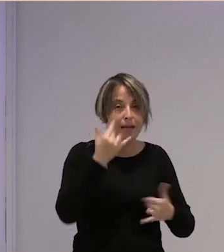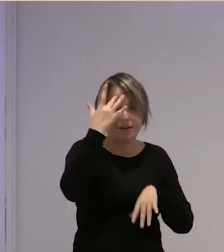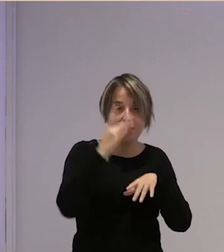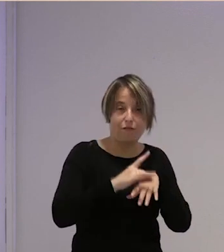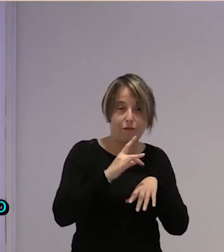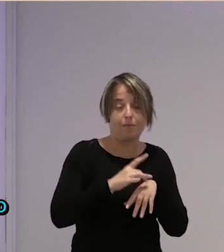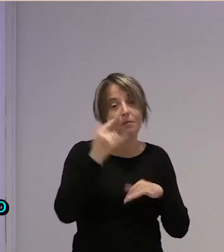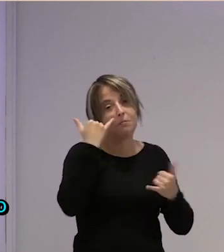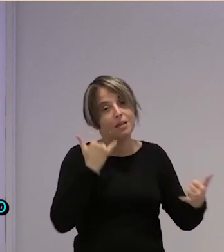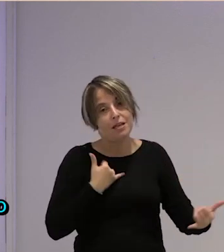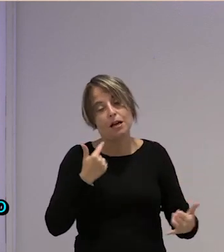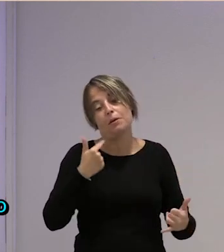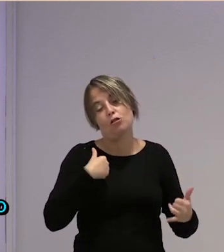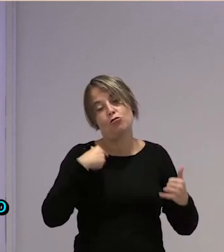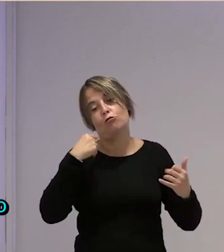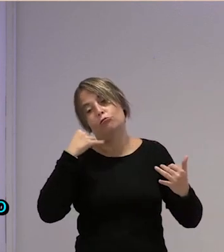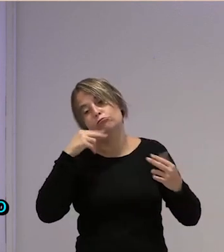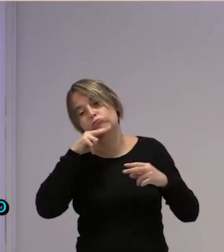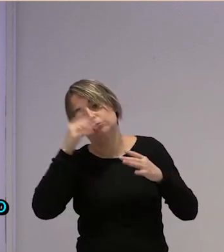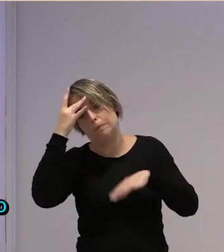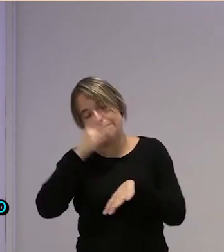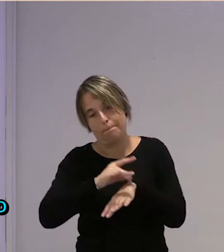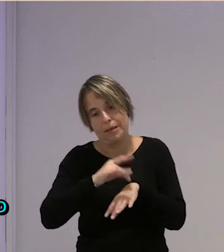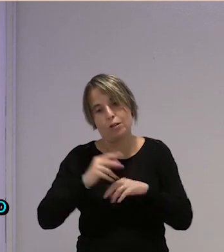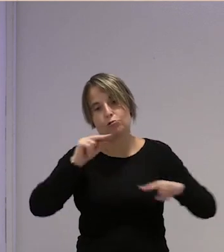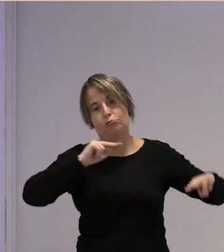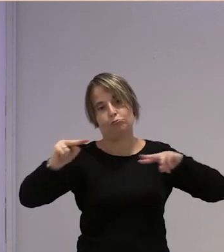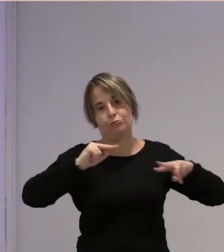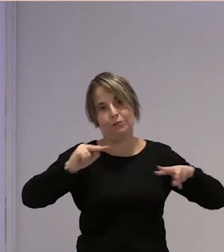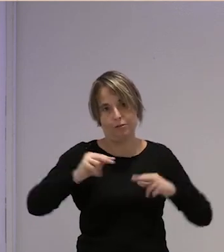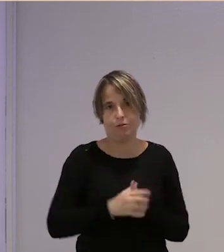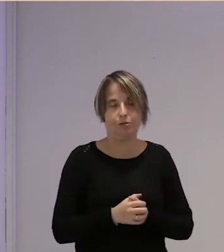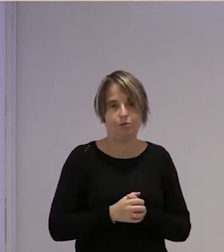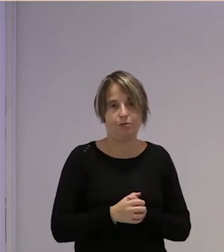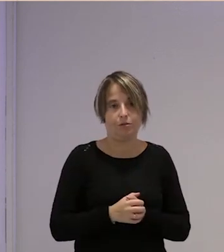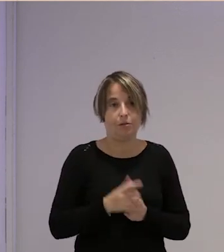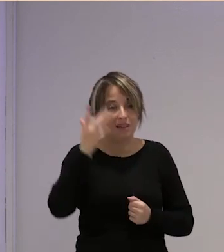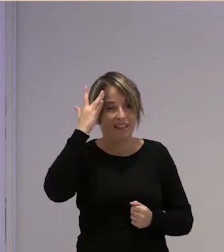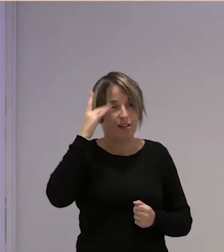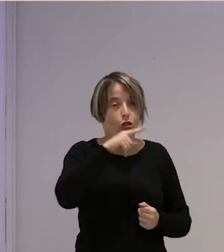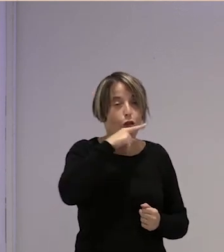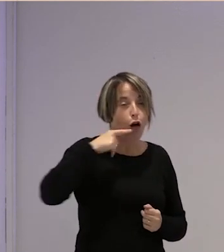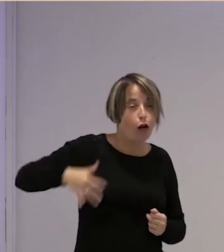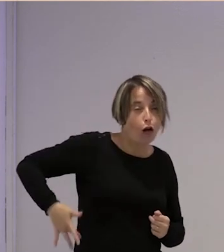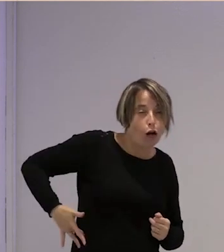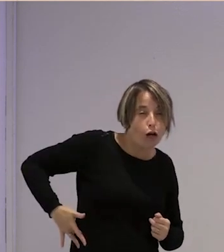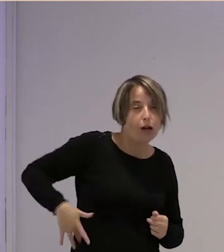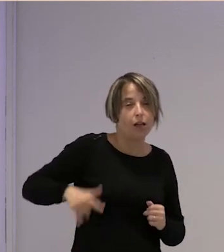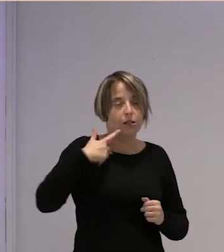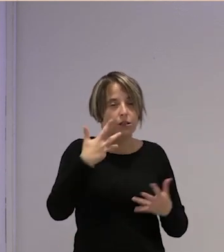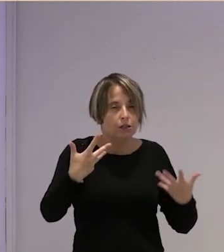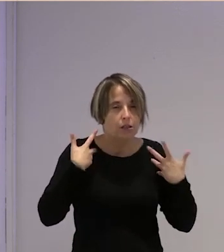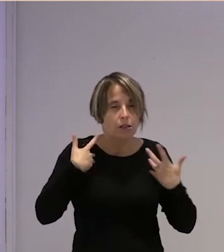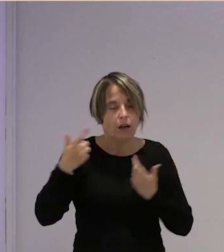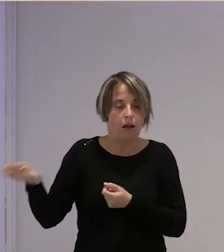mal ese va al médico pues me llama y yo hablo con el médico y le traduzco con un cólico nefrítico que tenía y la coge y la